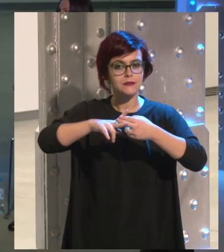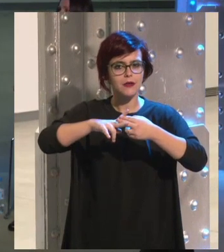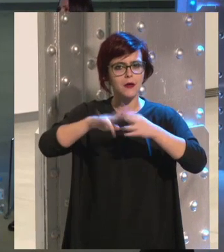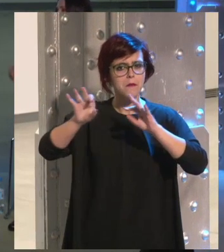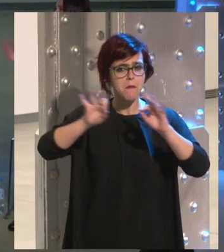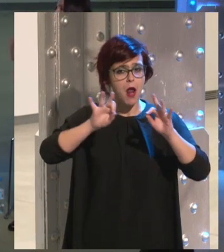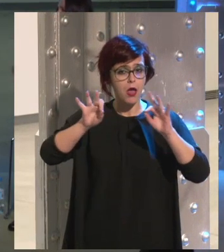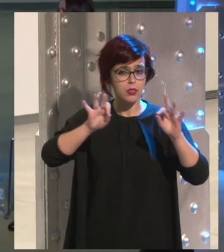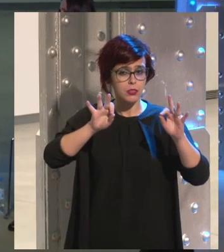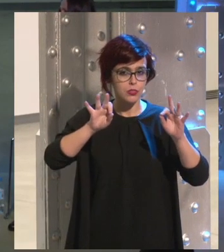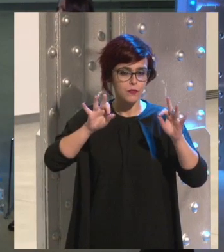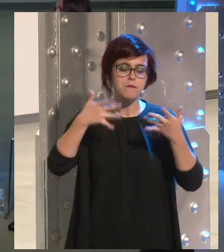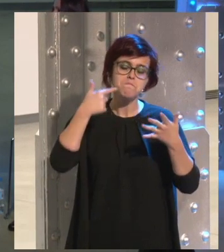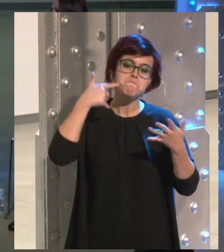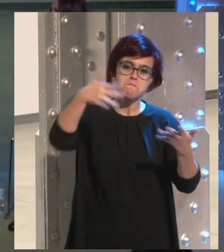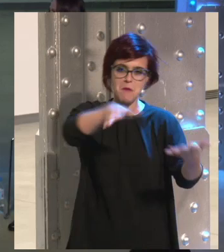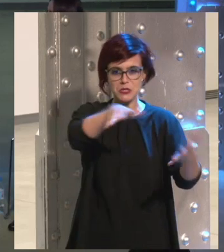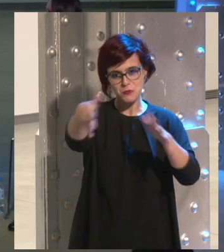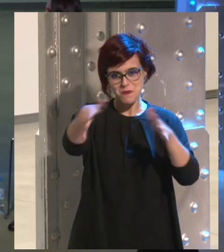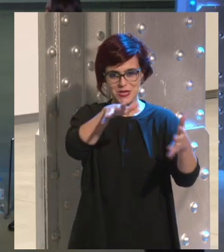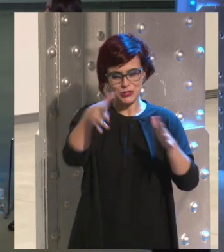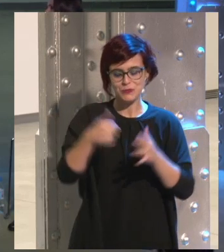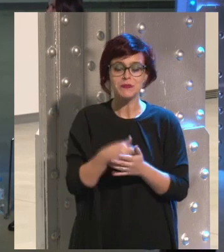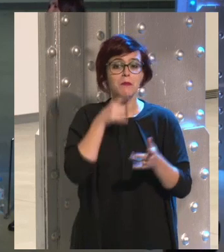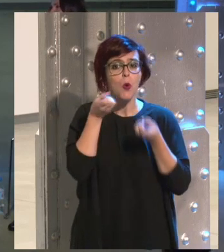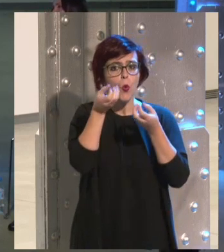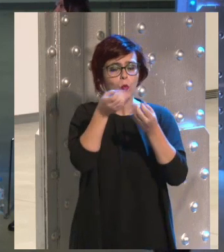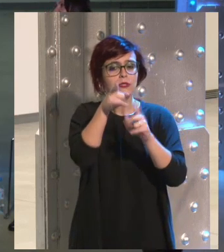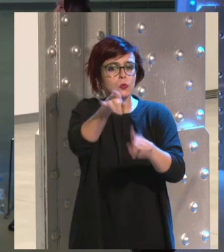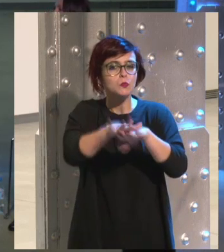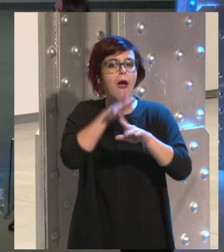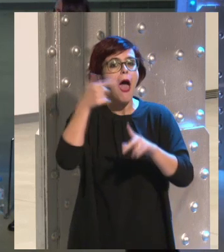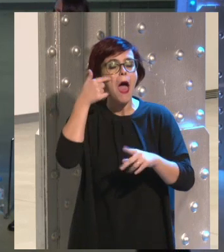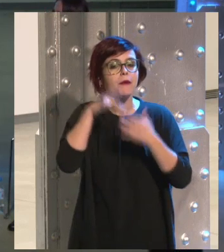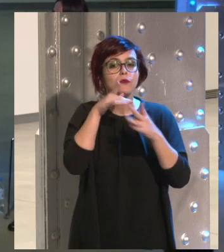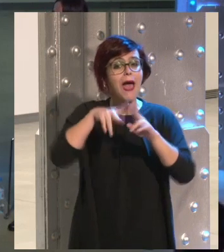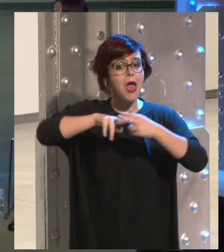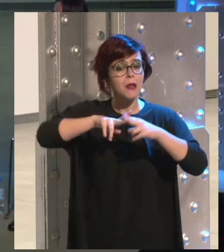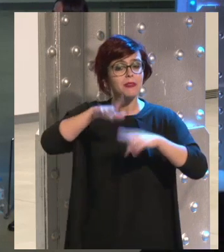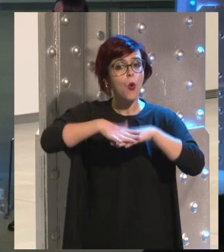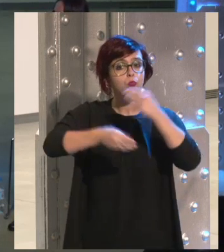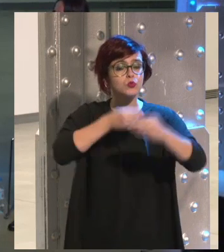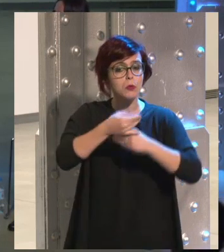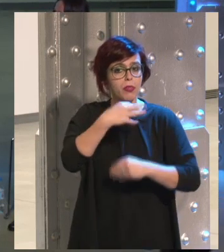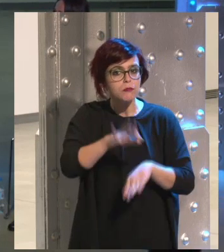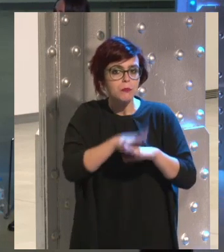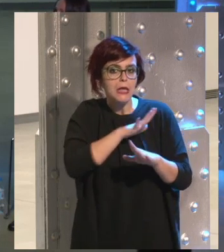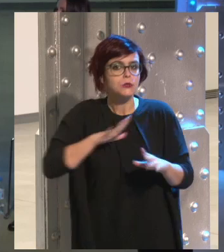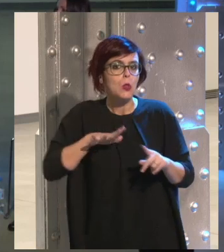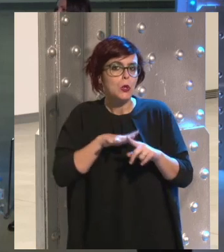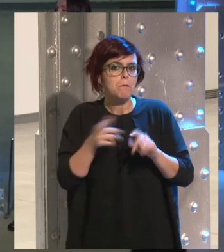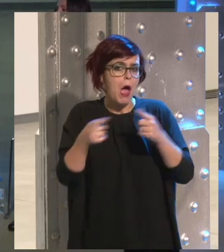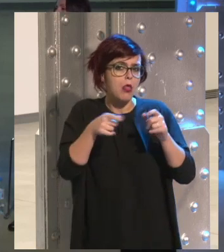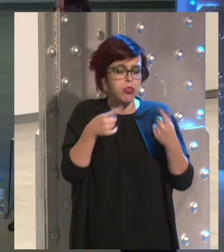¿no? ¿Era eso? Bueno, más o menos. Me explica lo tú si quieres, pero una especie de herramienta que podemos utilizar en casos como ese, ¿no?